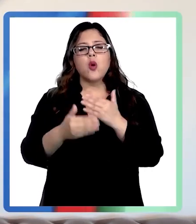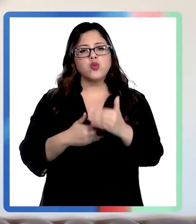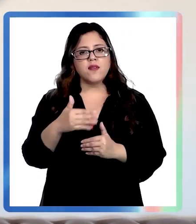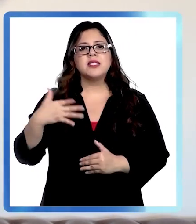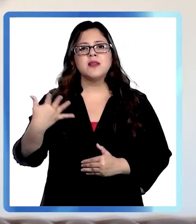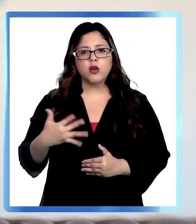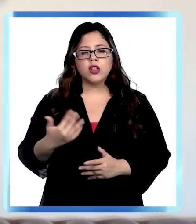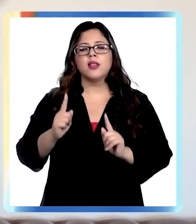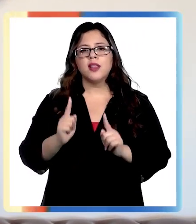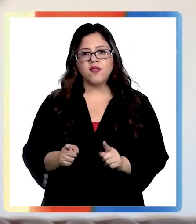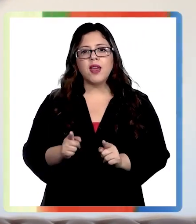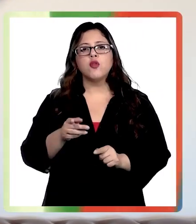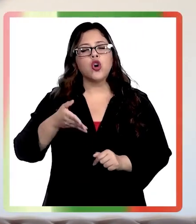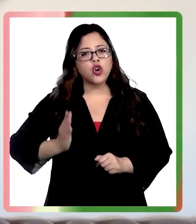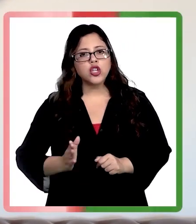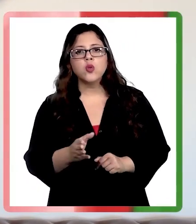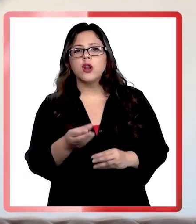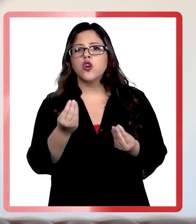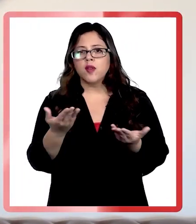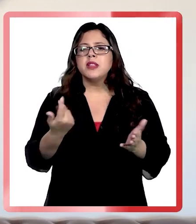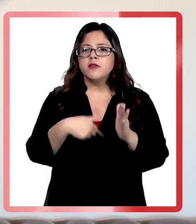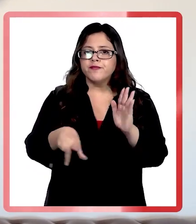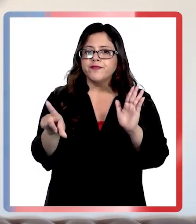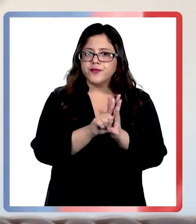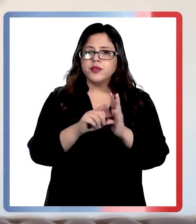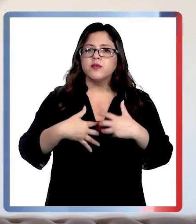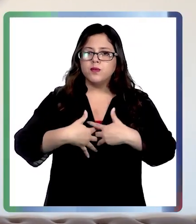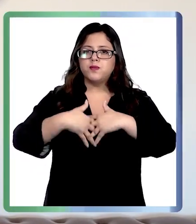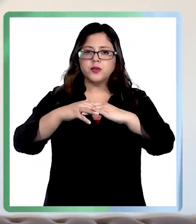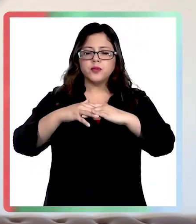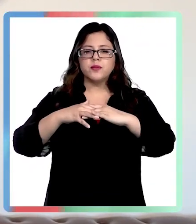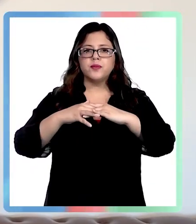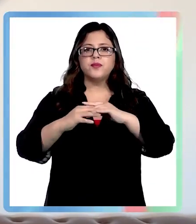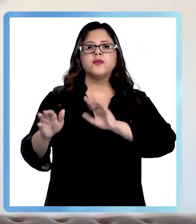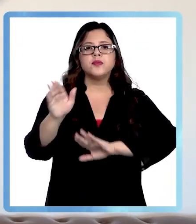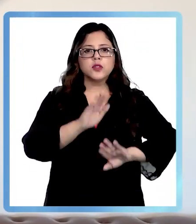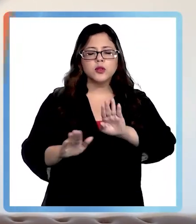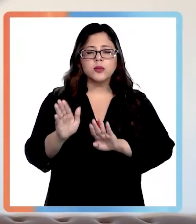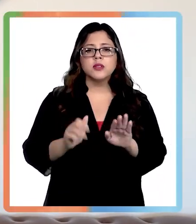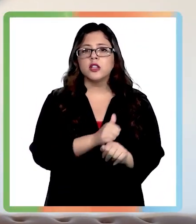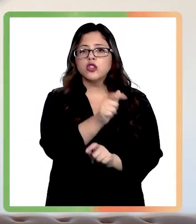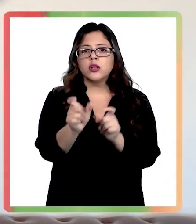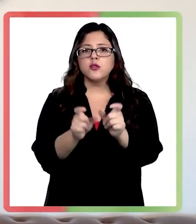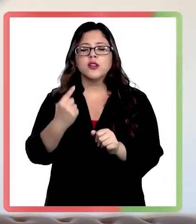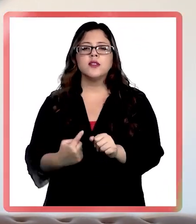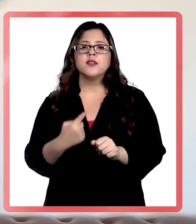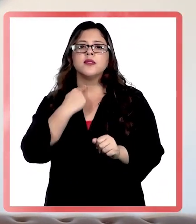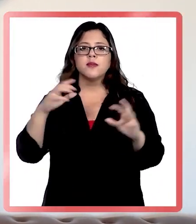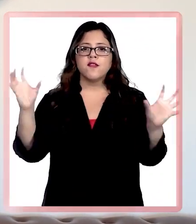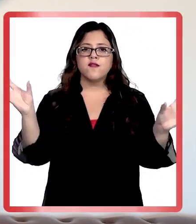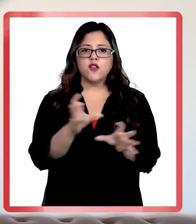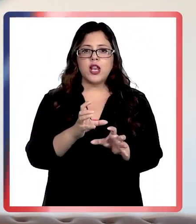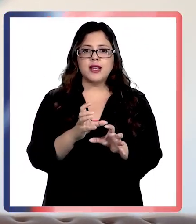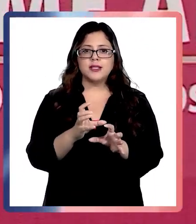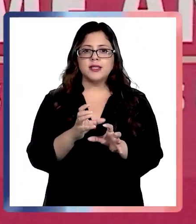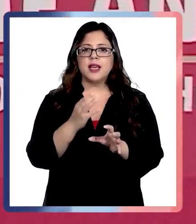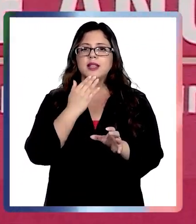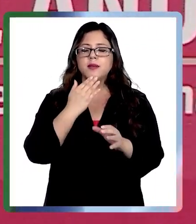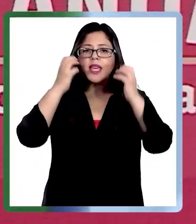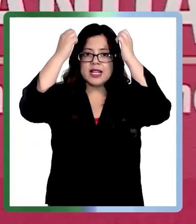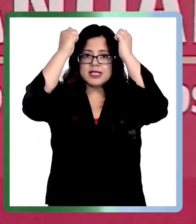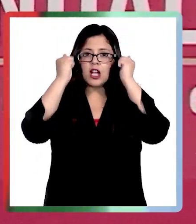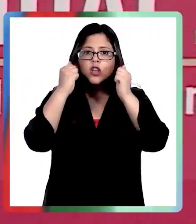que avanzar para tener, obviamente, una legislación mucho más robusta que proteja a todas las víctimas de la violencia y del terrorismo en la Araucanía.